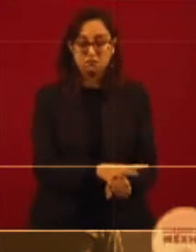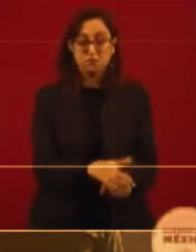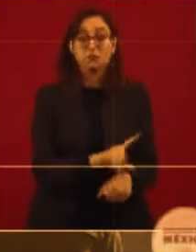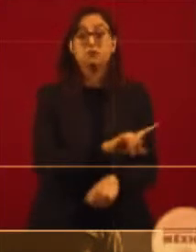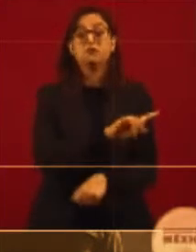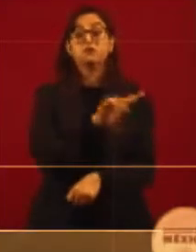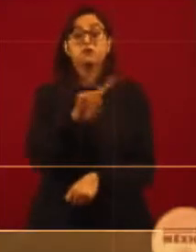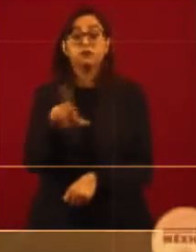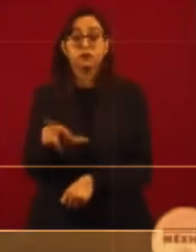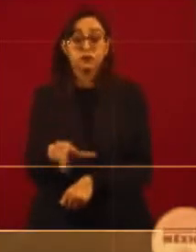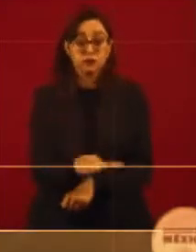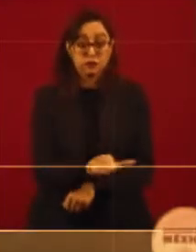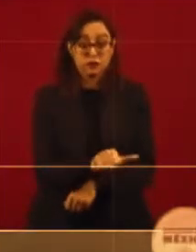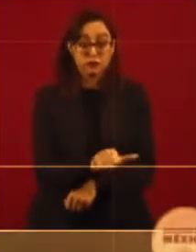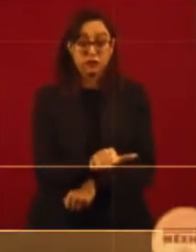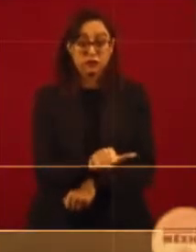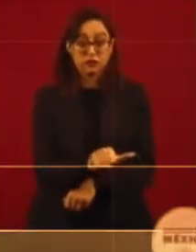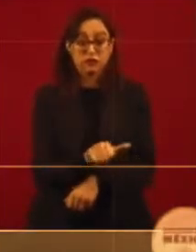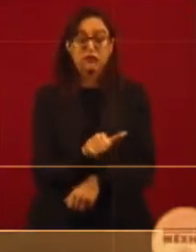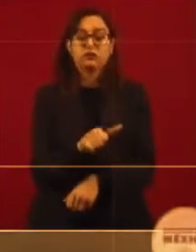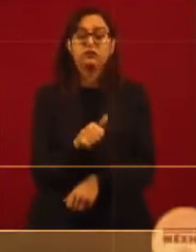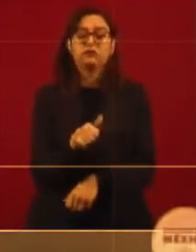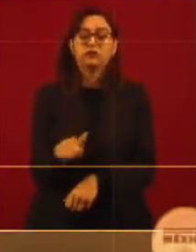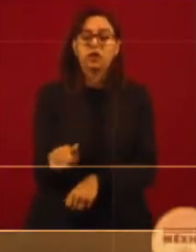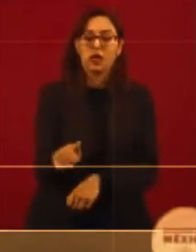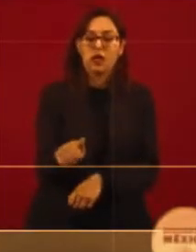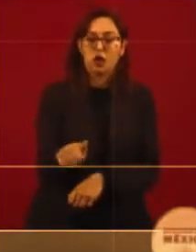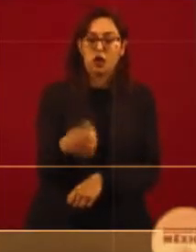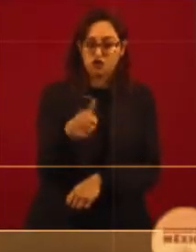recibir ya una cantidad mayor.